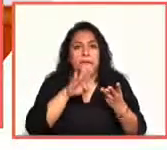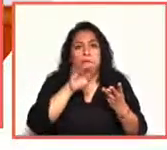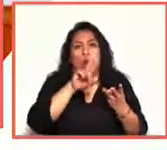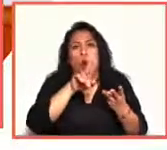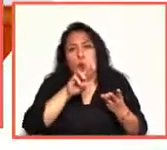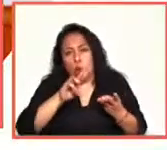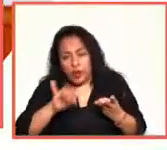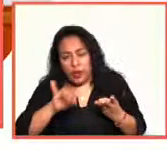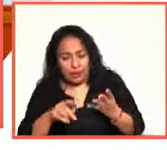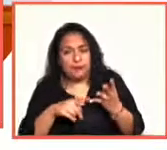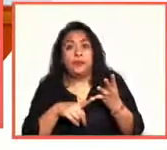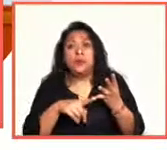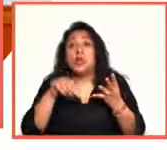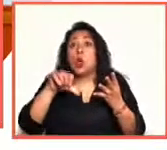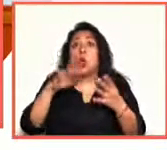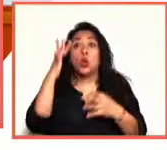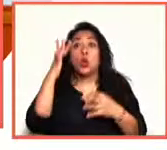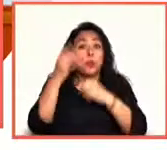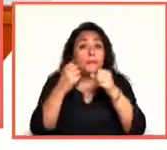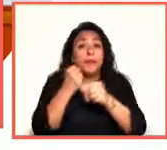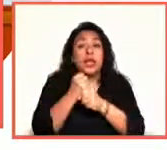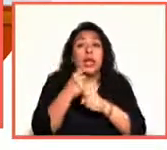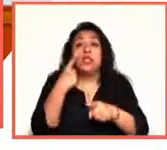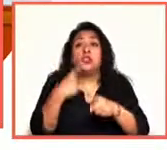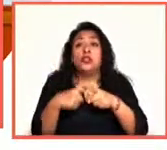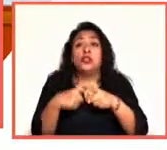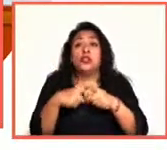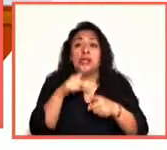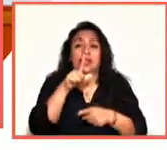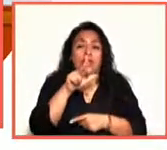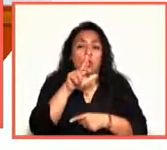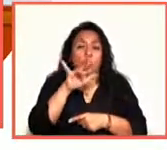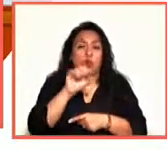Hoy es el cumpleaños de Lewis Carroll.